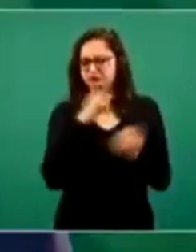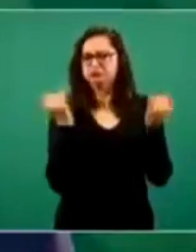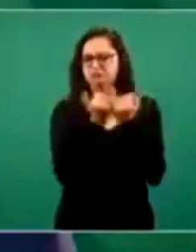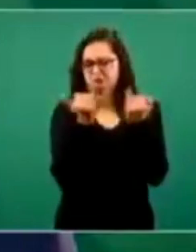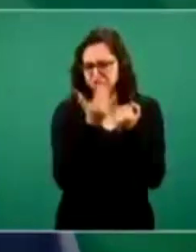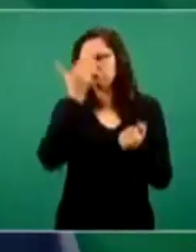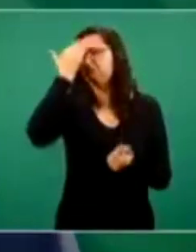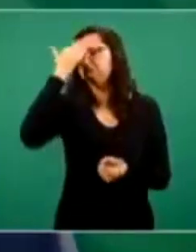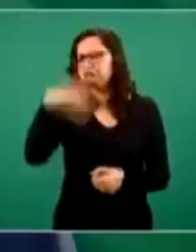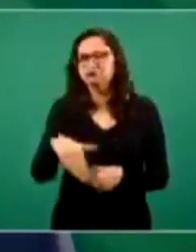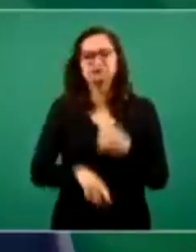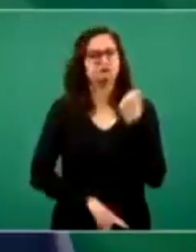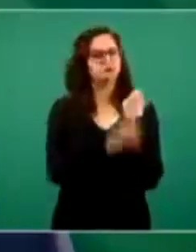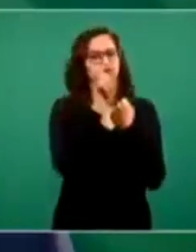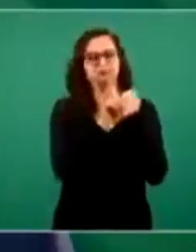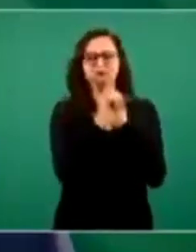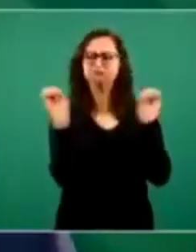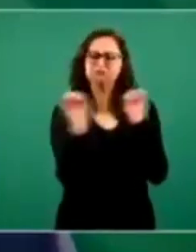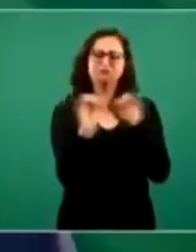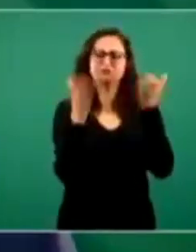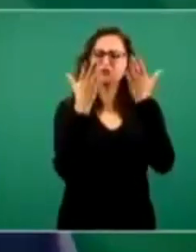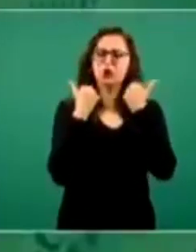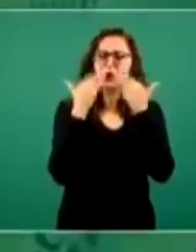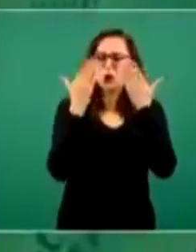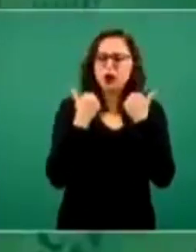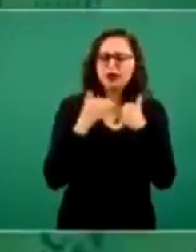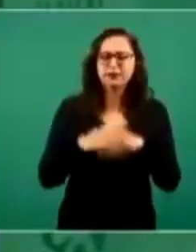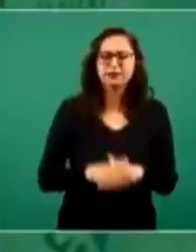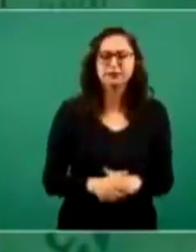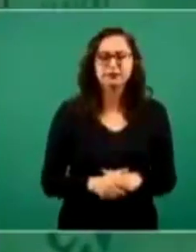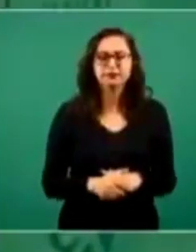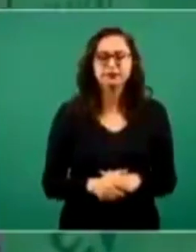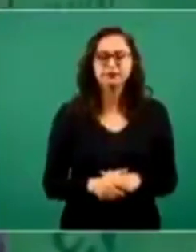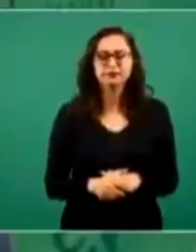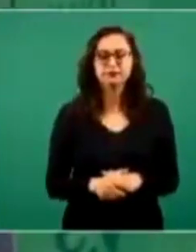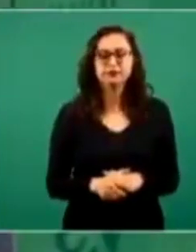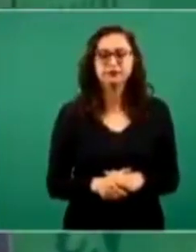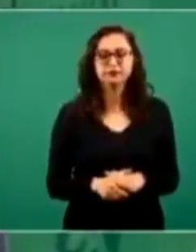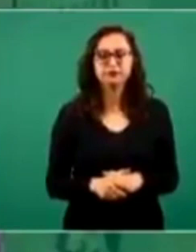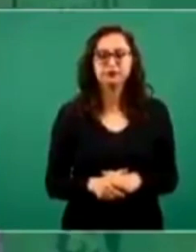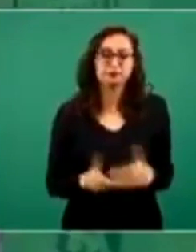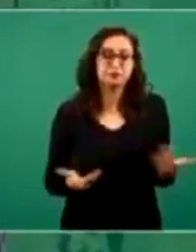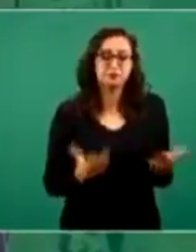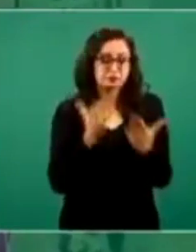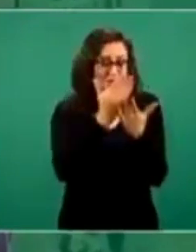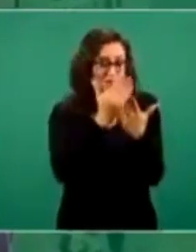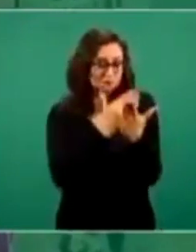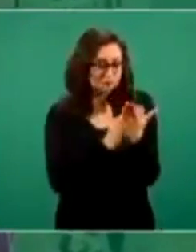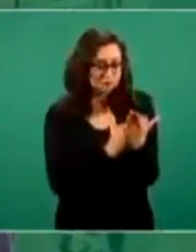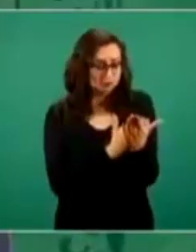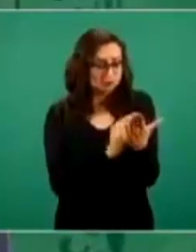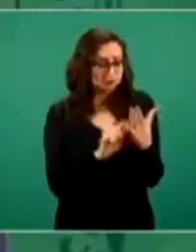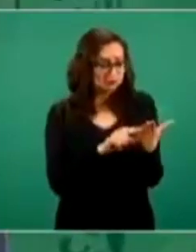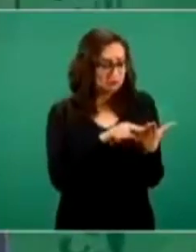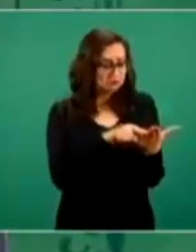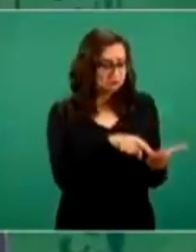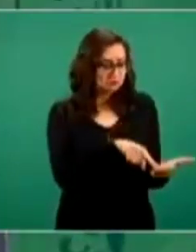ningún problema con su gobierno. Porque pues todo está muy